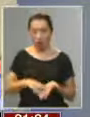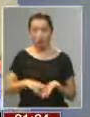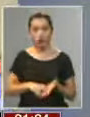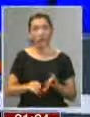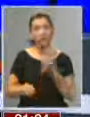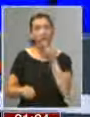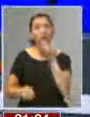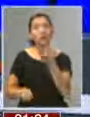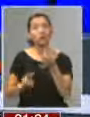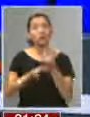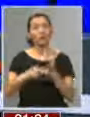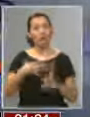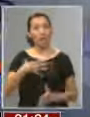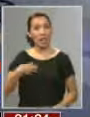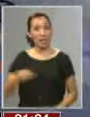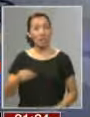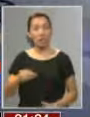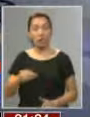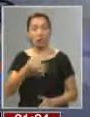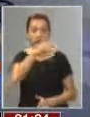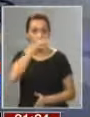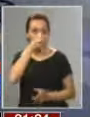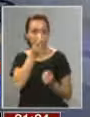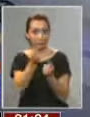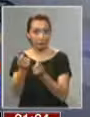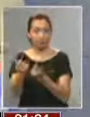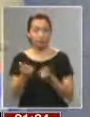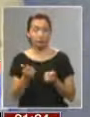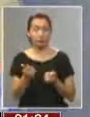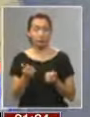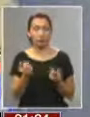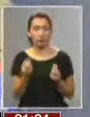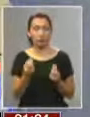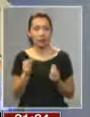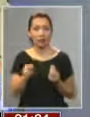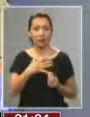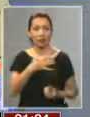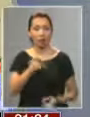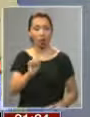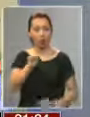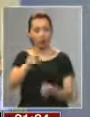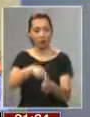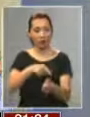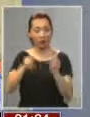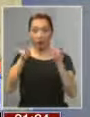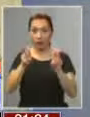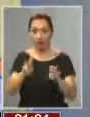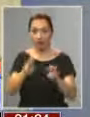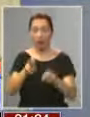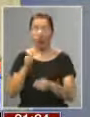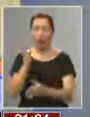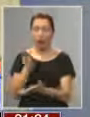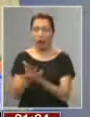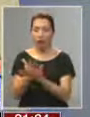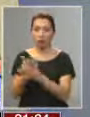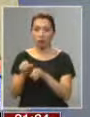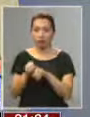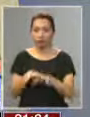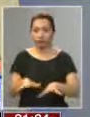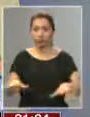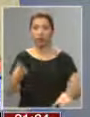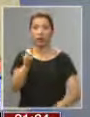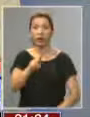situación de los hijos que están involucrados. Pero es que eso de los hijos no es un tema de familia. Hay una conducta generalizada.